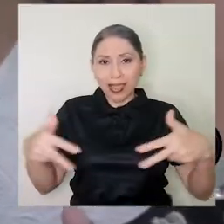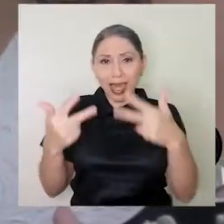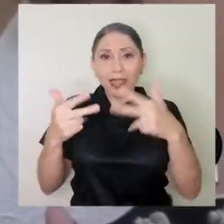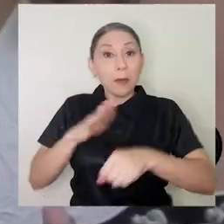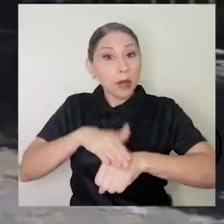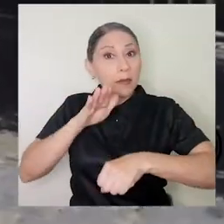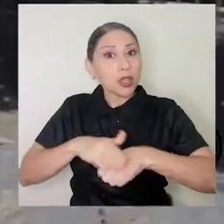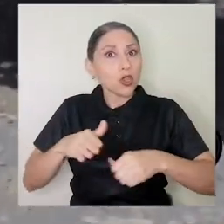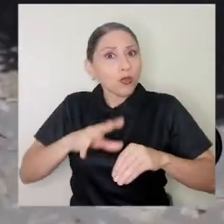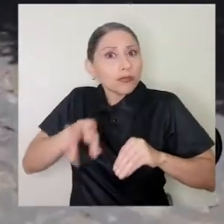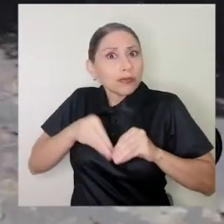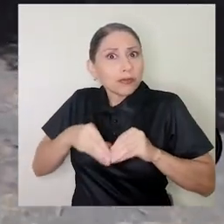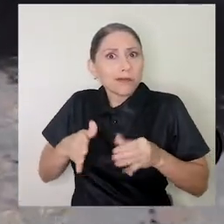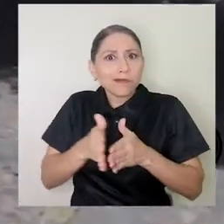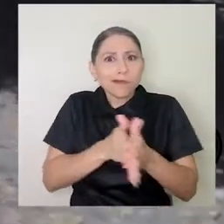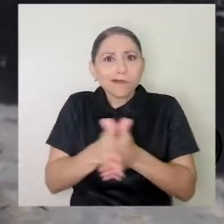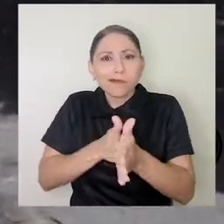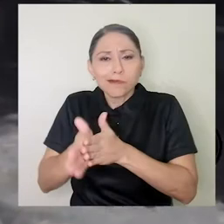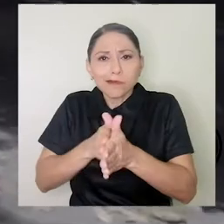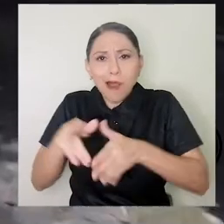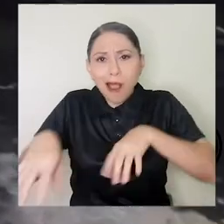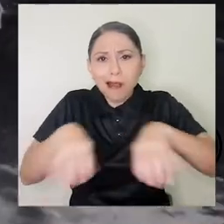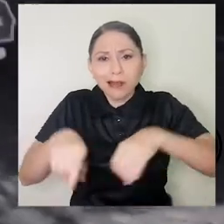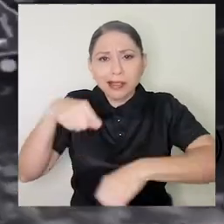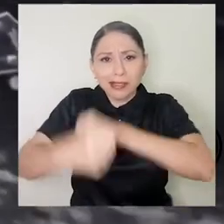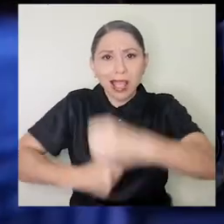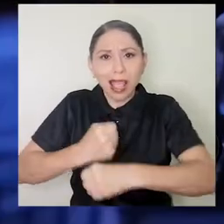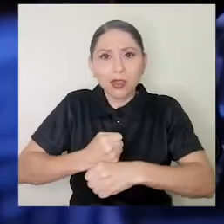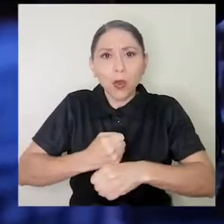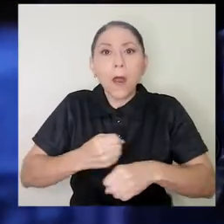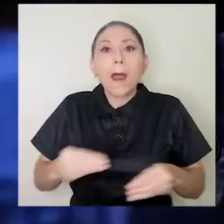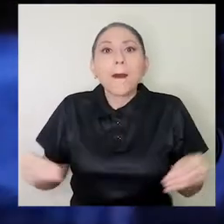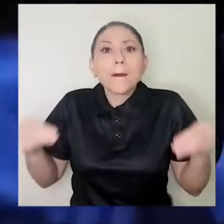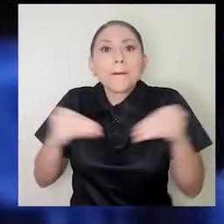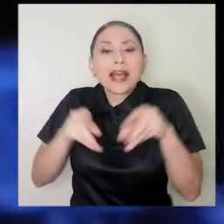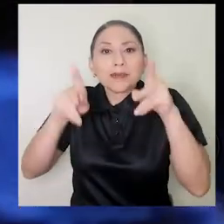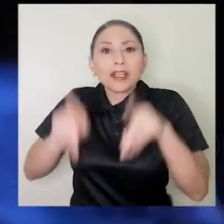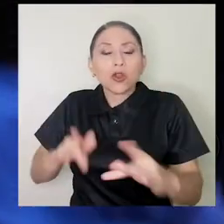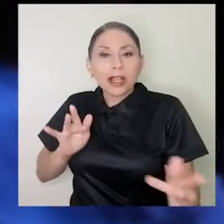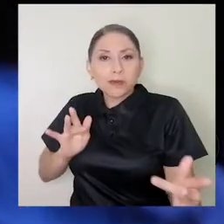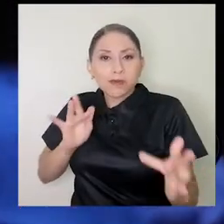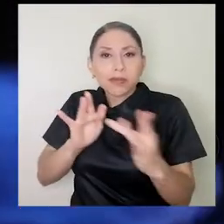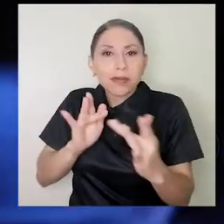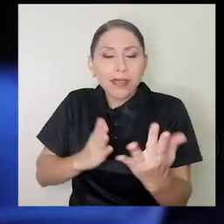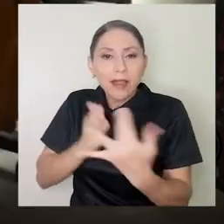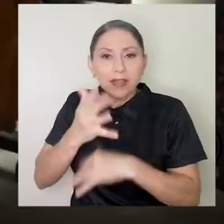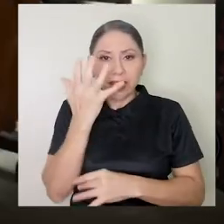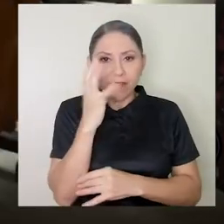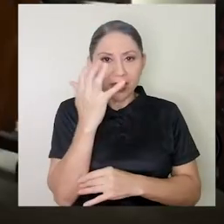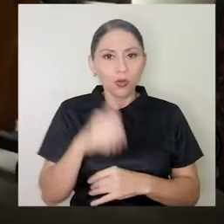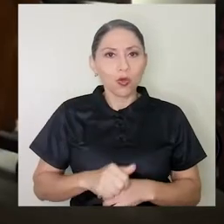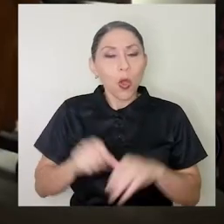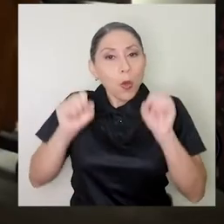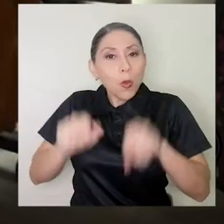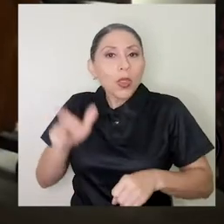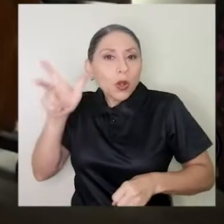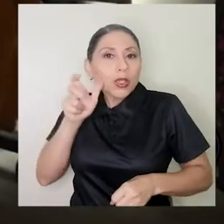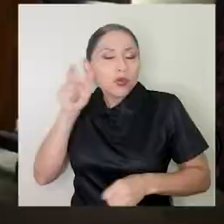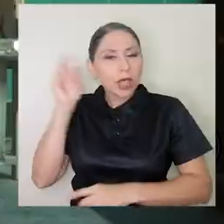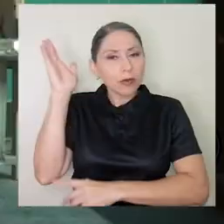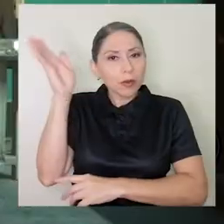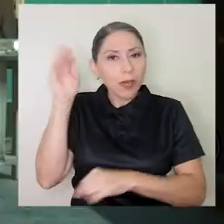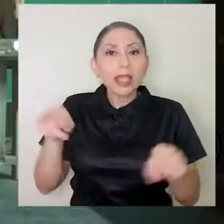simposio de este año, pues más personas lograron sumarse a través de la página de Facebook, escuchar las ponencias y